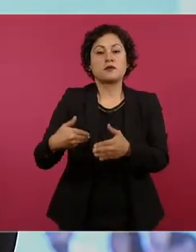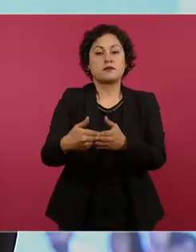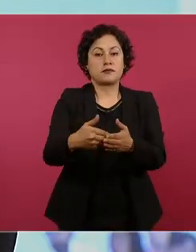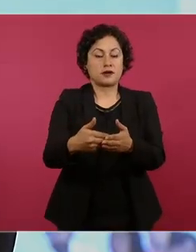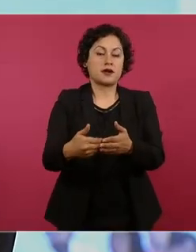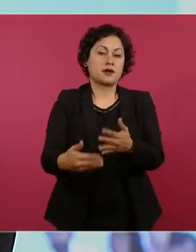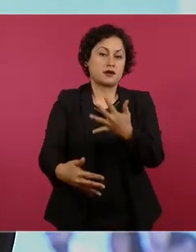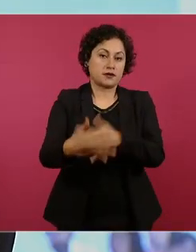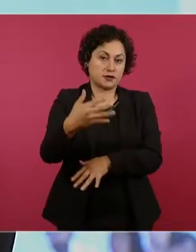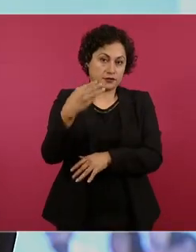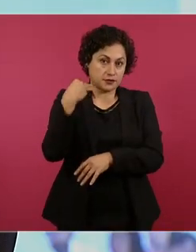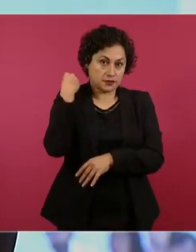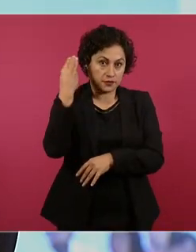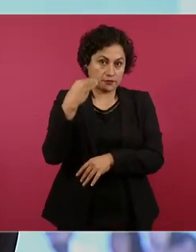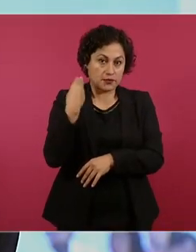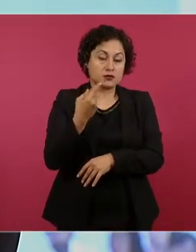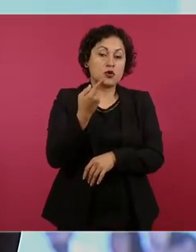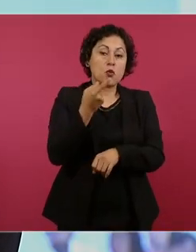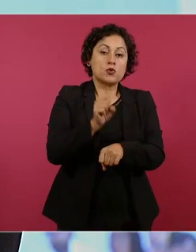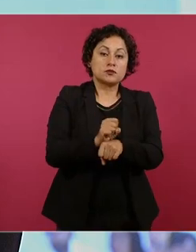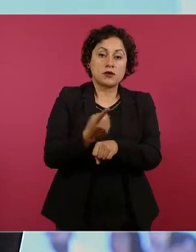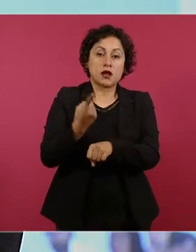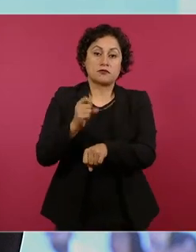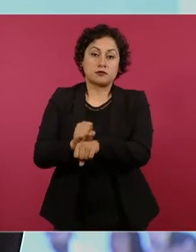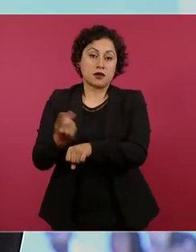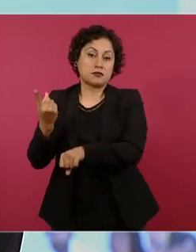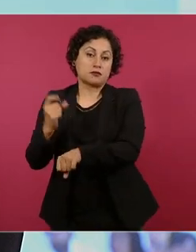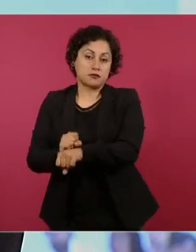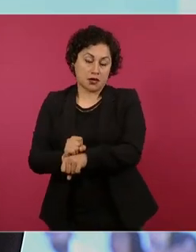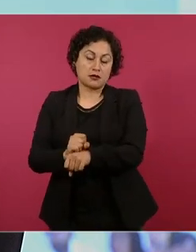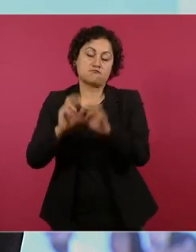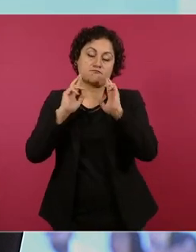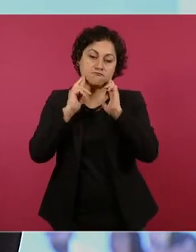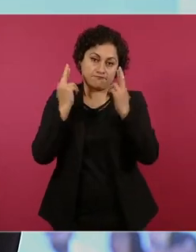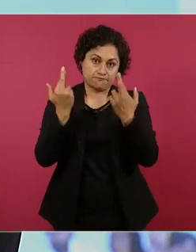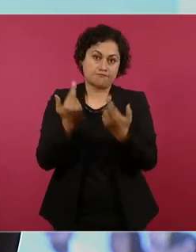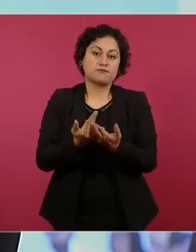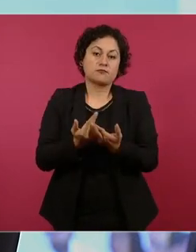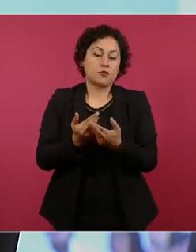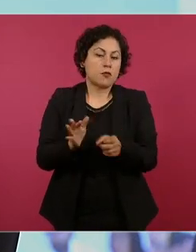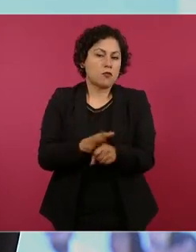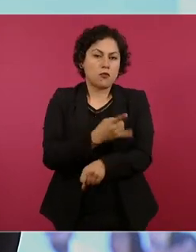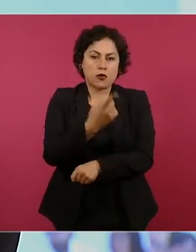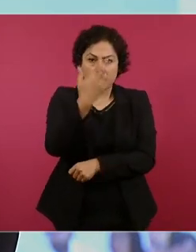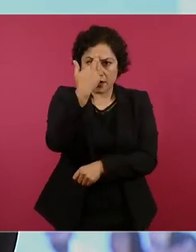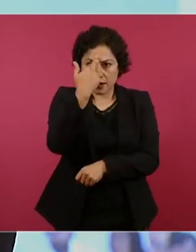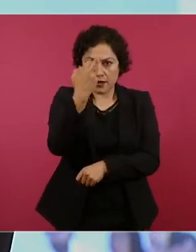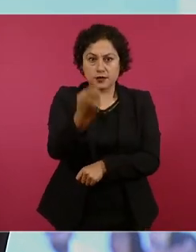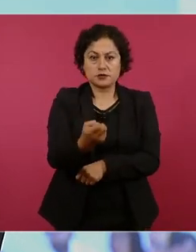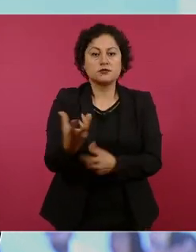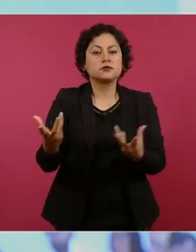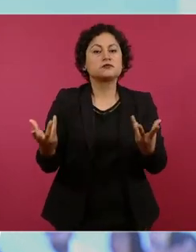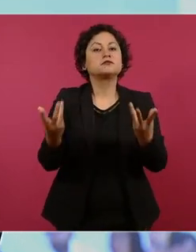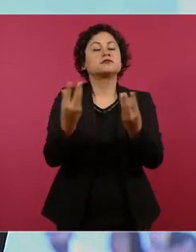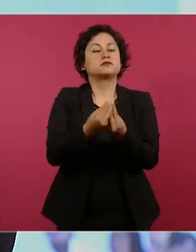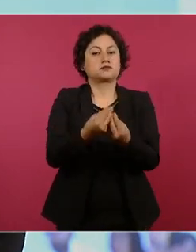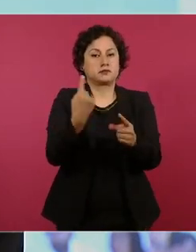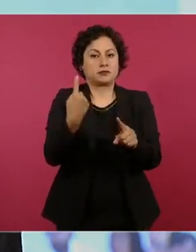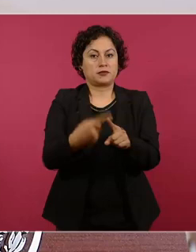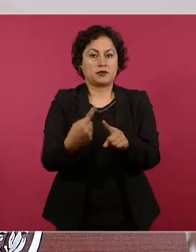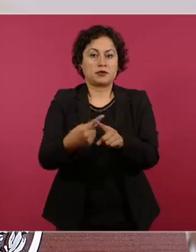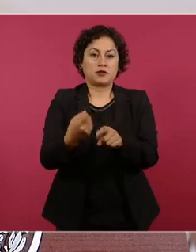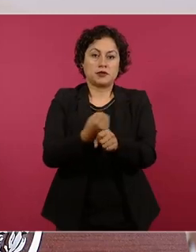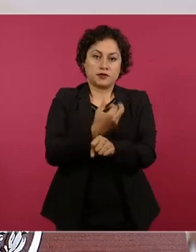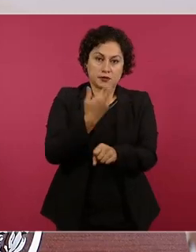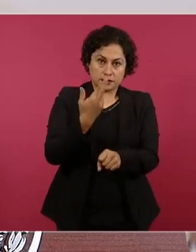aproximadamente en una cada semana, en donde están interviniendo la Secretaría de Gobernación, la